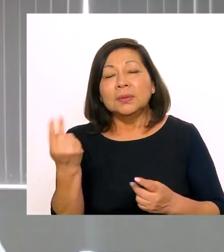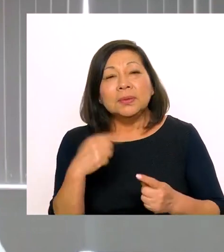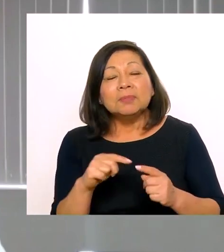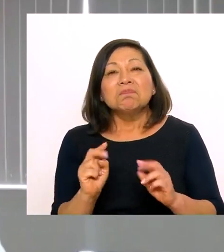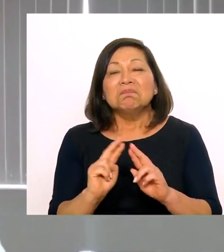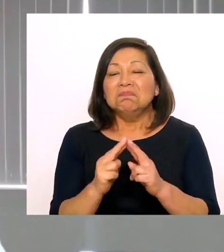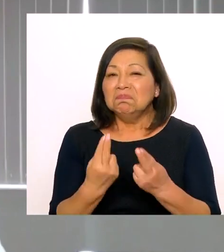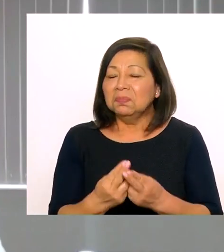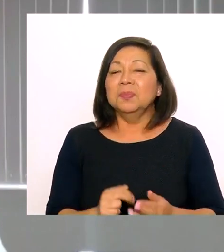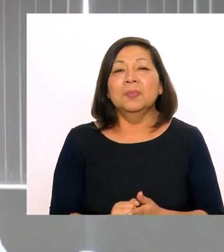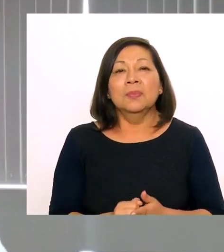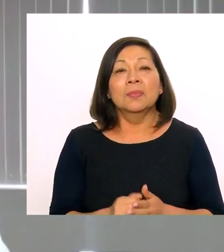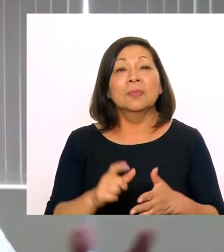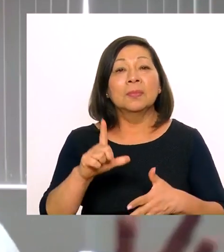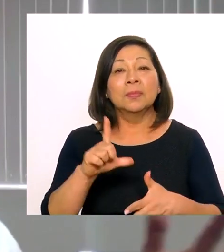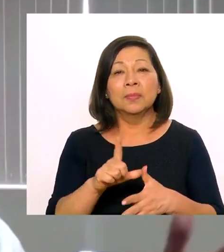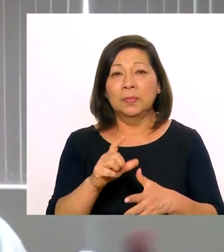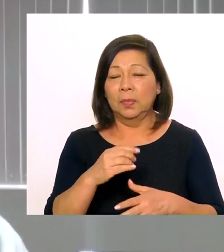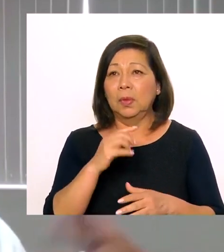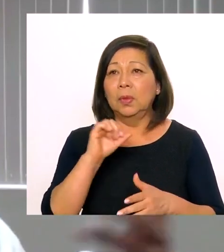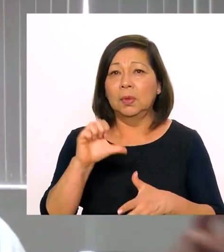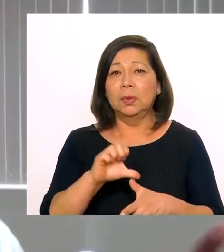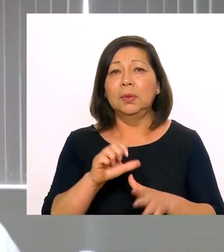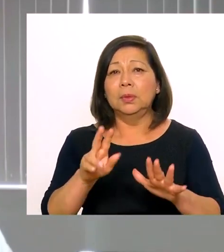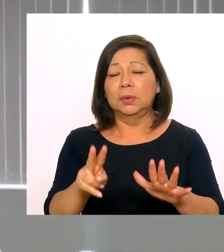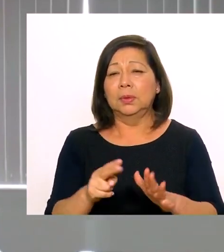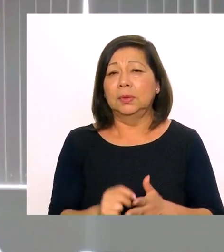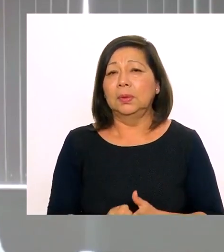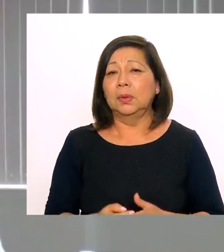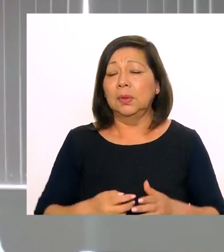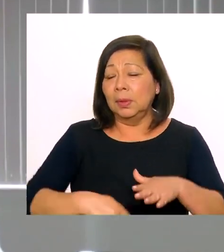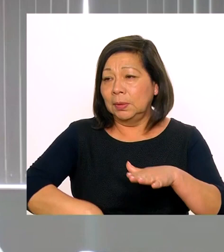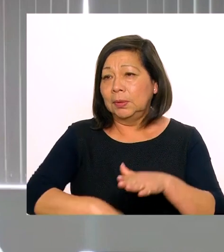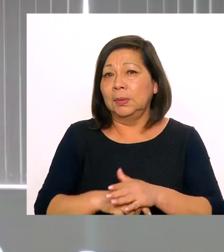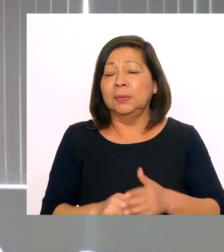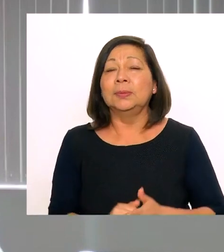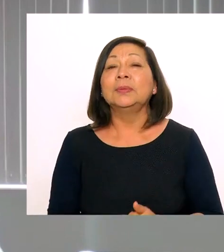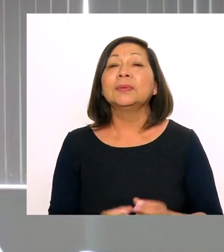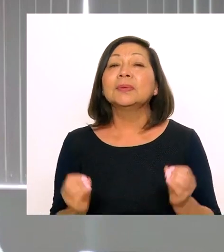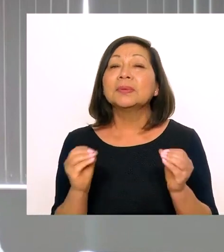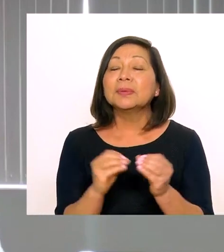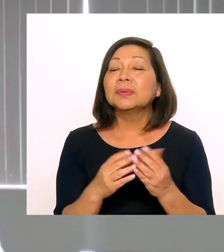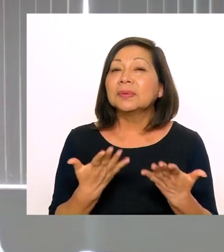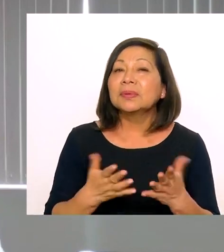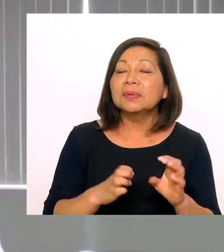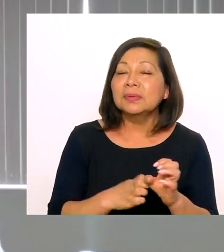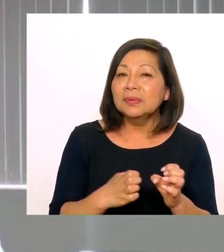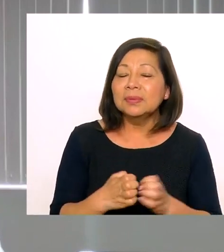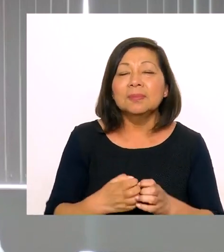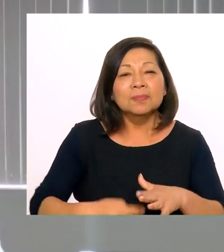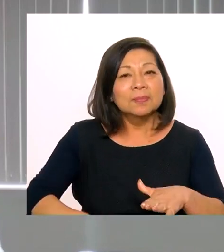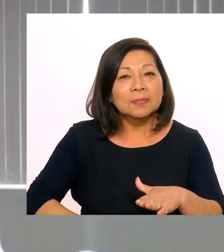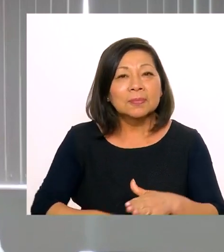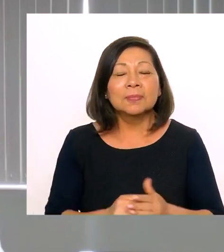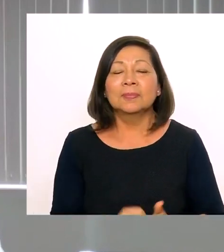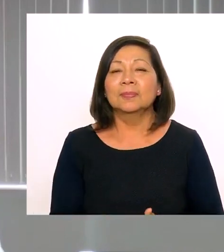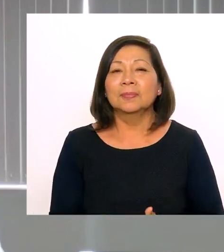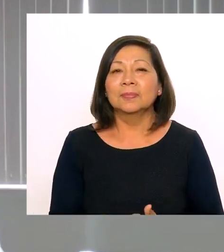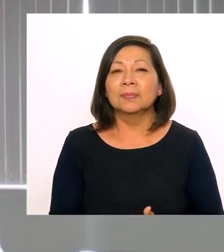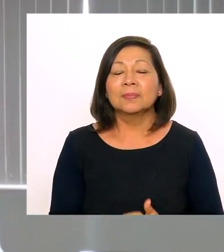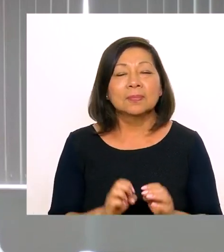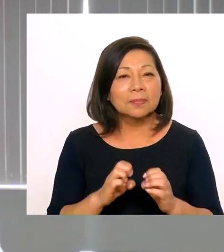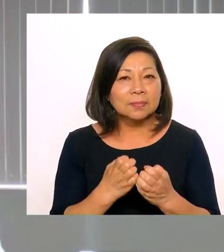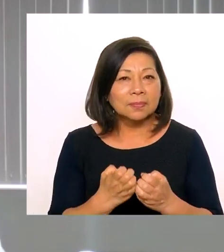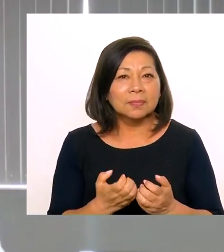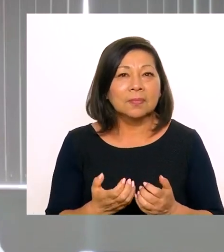¿no? Pero ya queremos que también, Ponte, ahora se va a venir un evento latinoamericano en la SU-17, ¿no? En fútbol, ahí ya tenemos